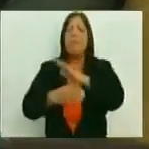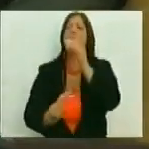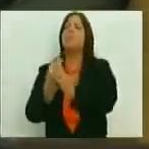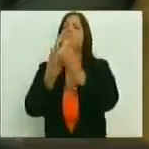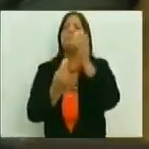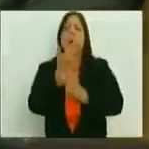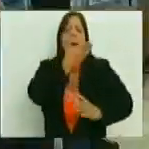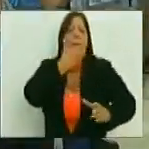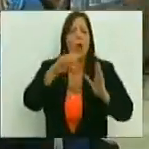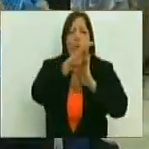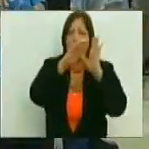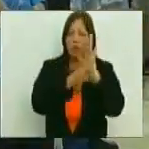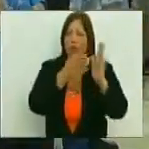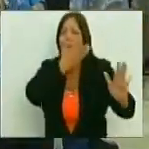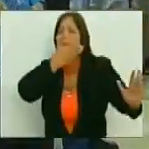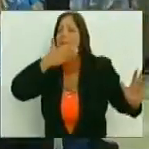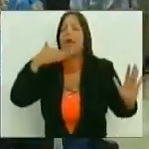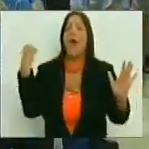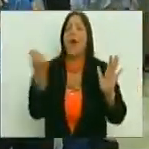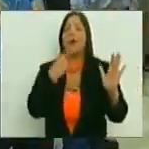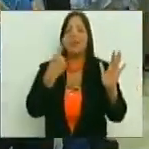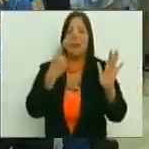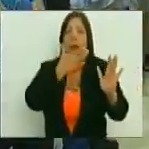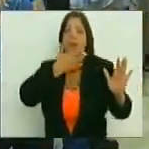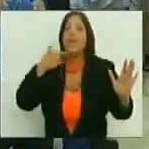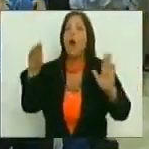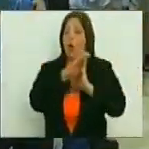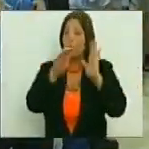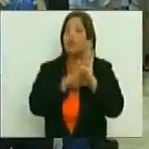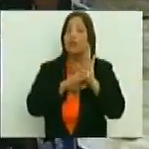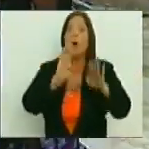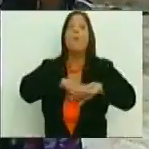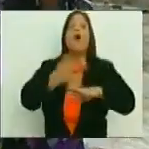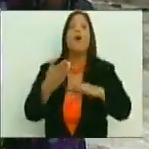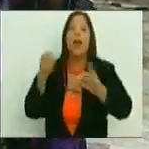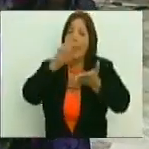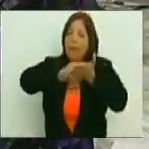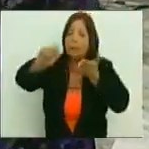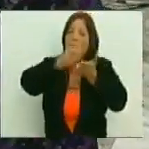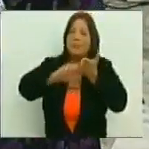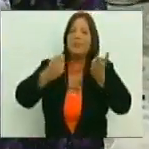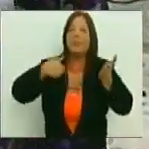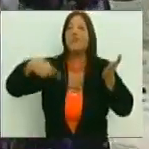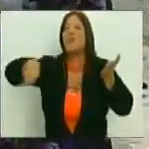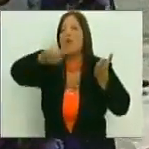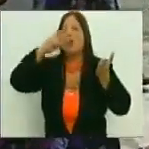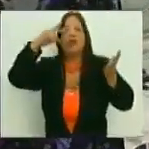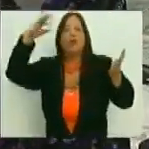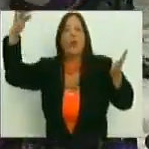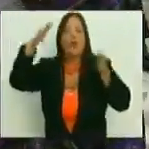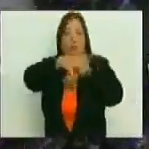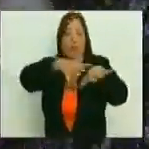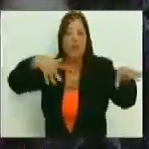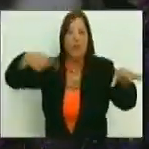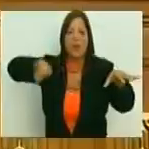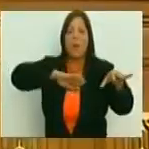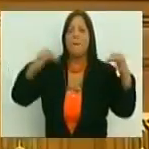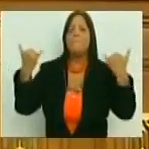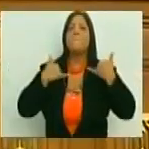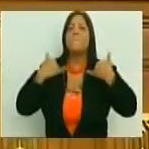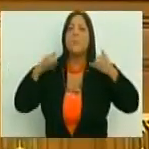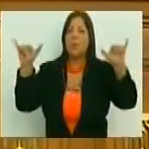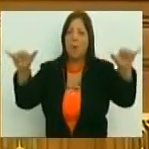la mejor constitución de todas, y va a ser la mejor constitución, porque va a estar plasmado de los sueños de la mayoría, y va a estar